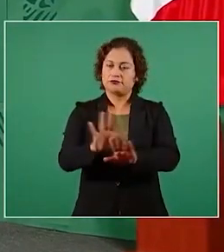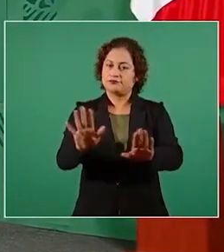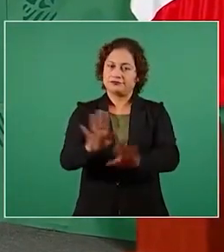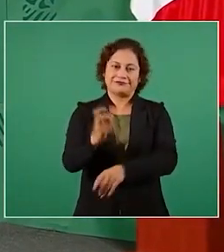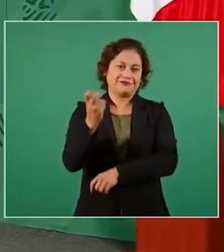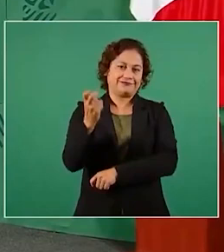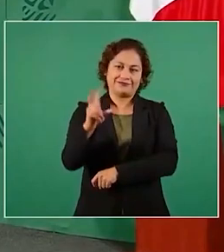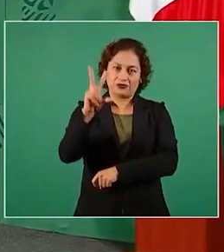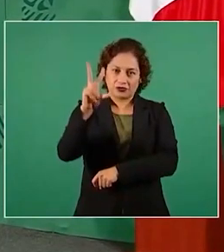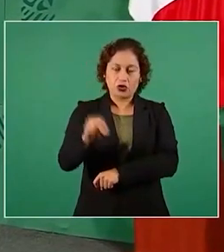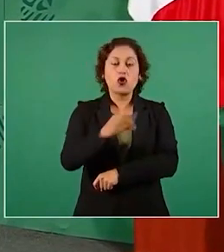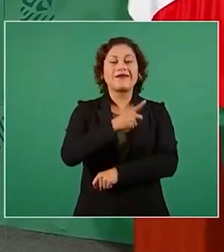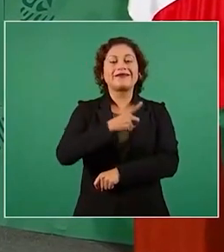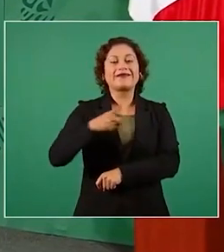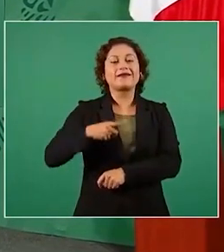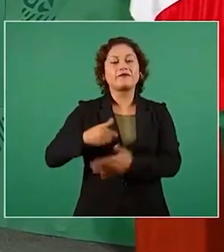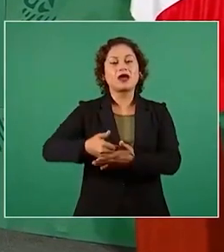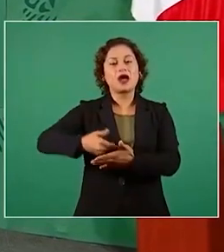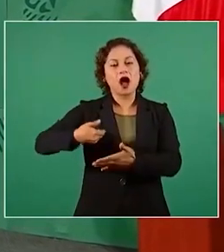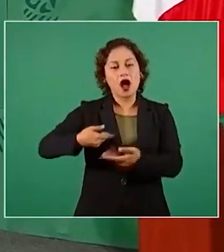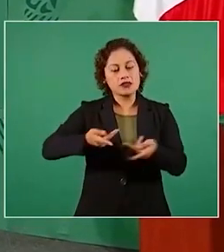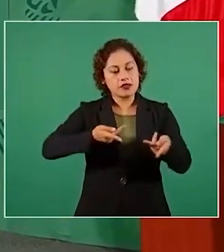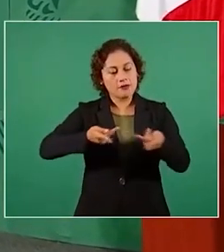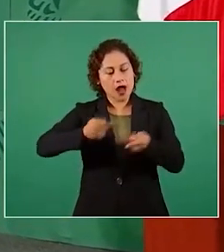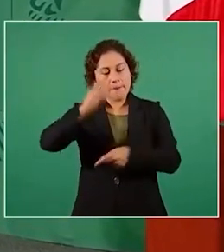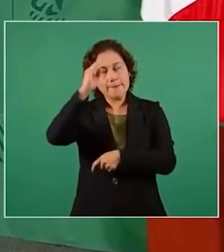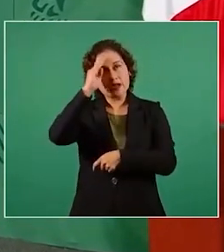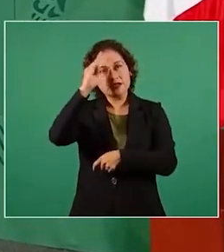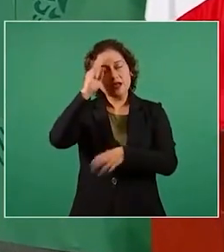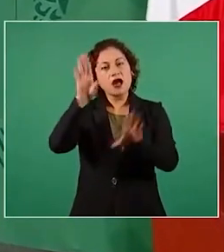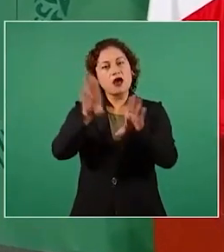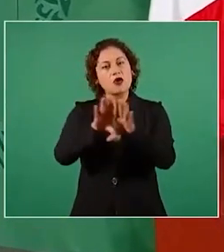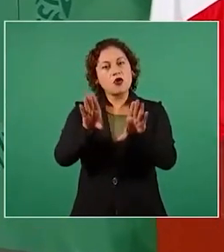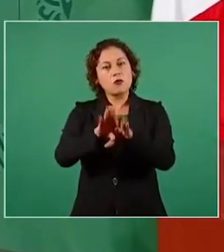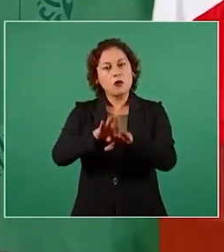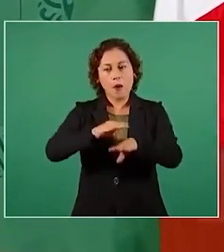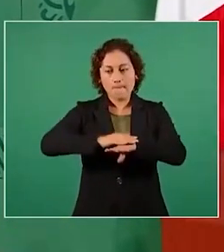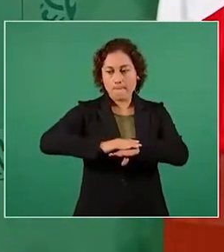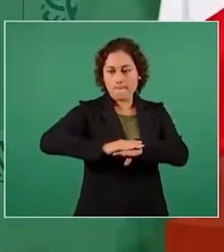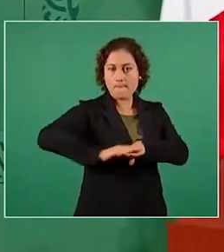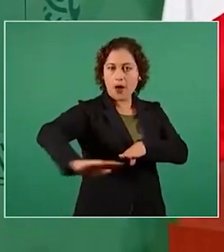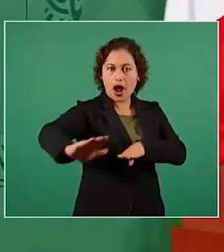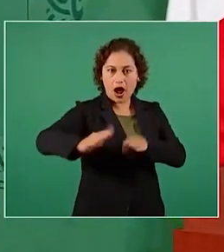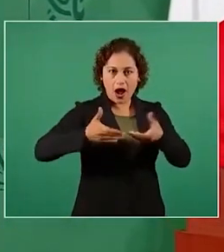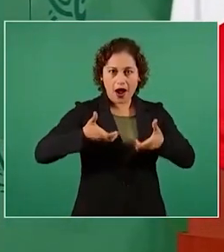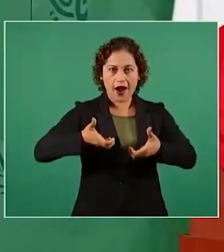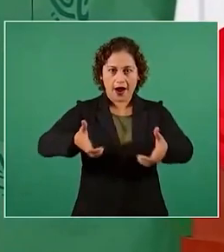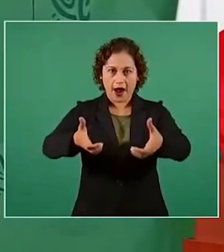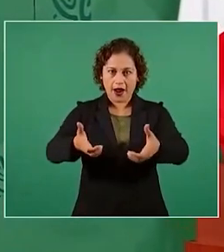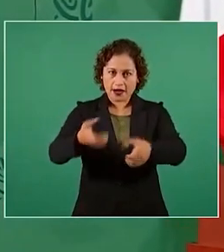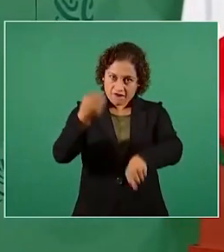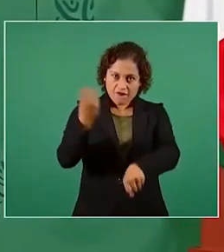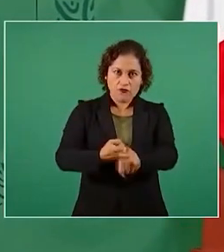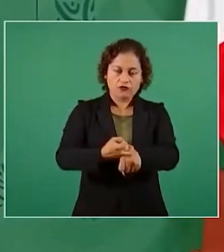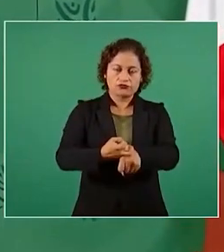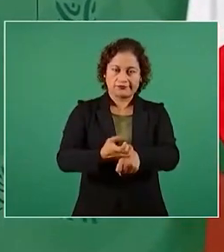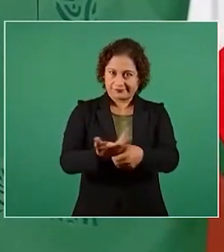buena técnica se vayan haciendo hasta calles de concreto